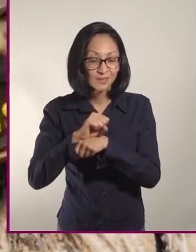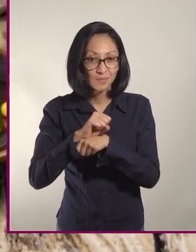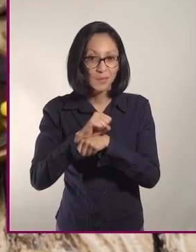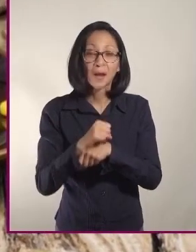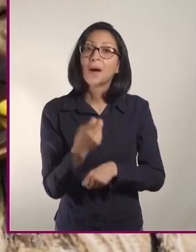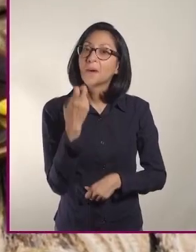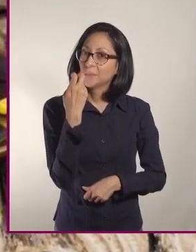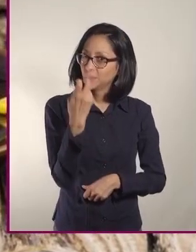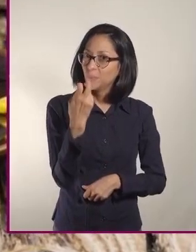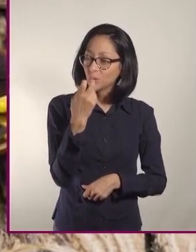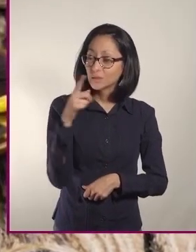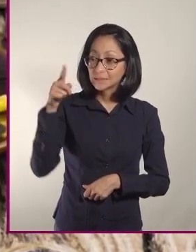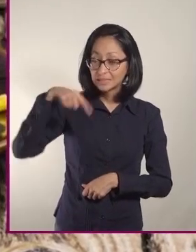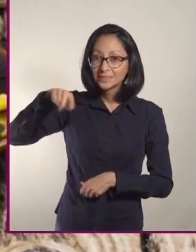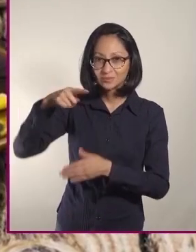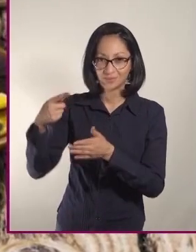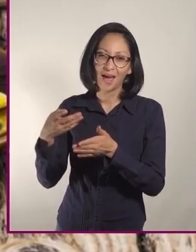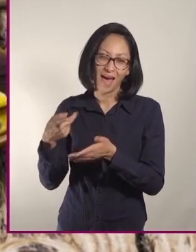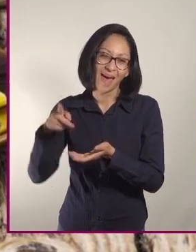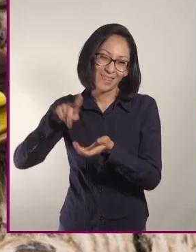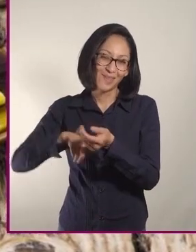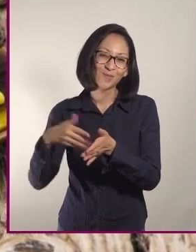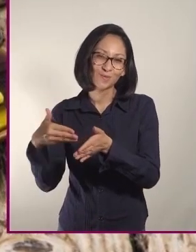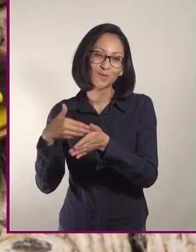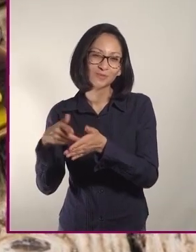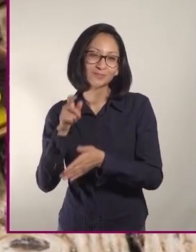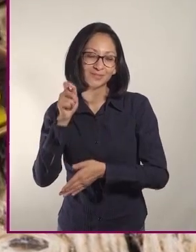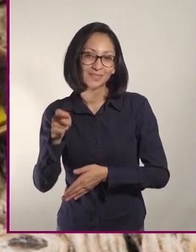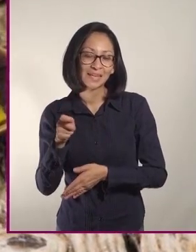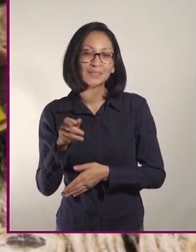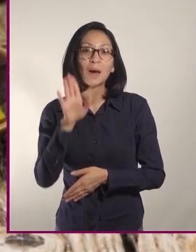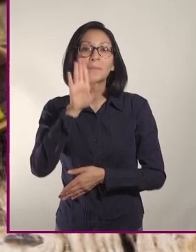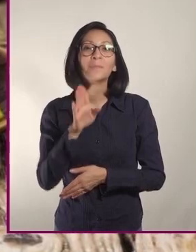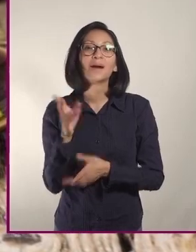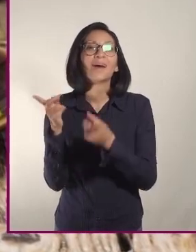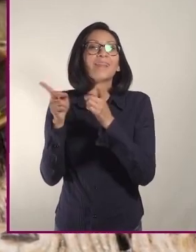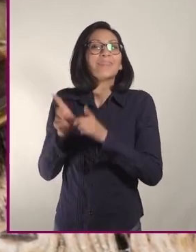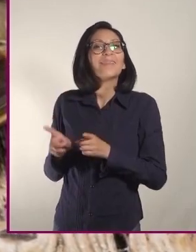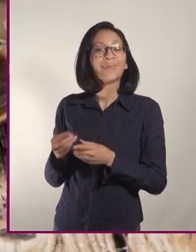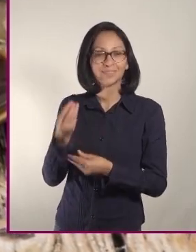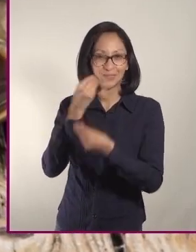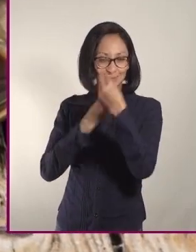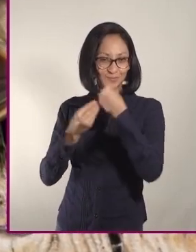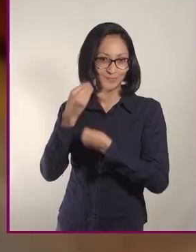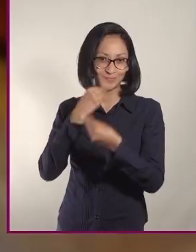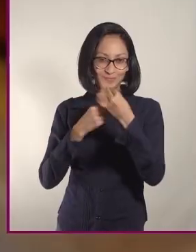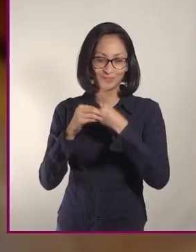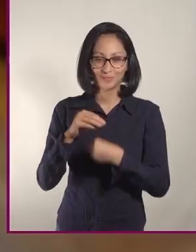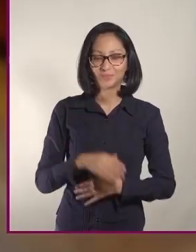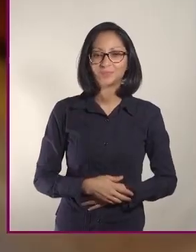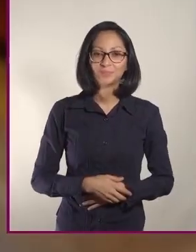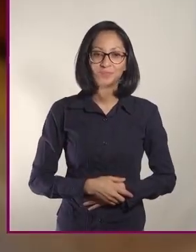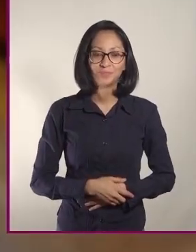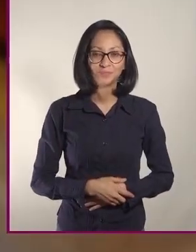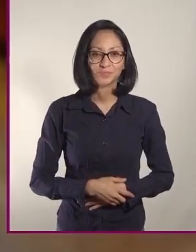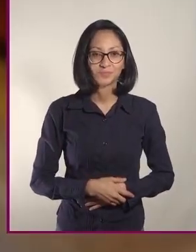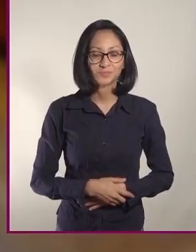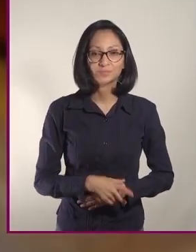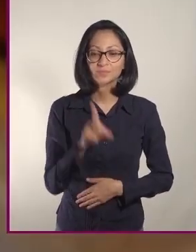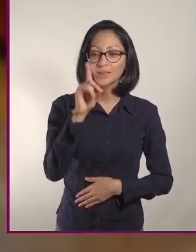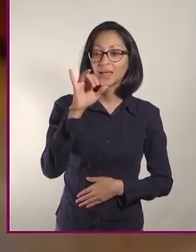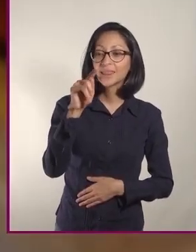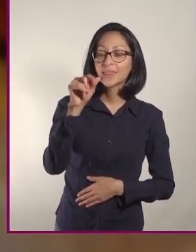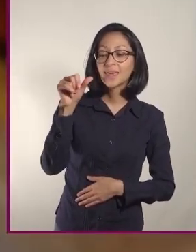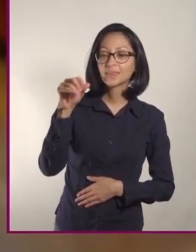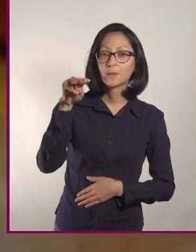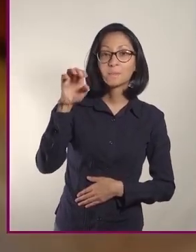Por lo mismo, a esta cocina también se le conoce como dieta mediterránea. El término dieta